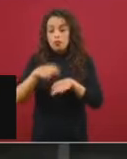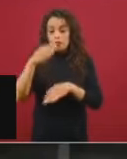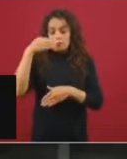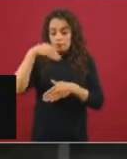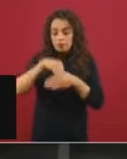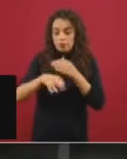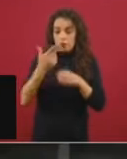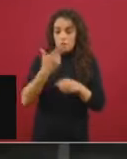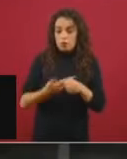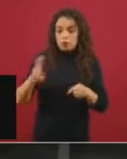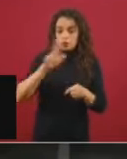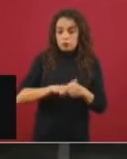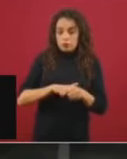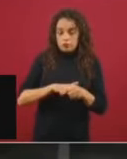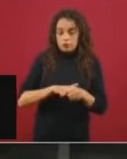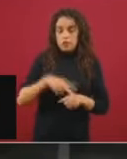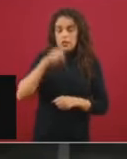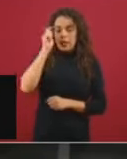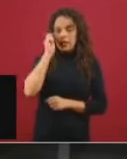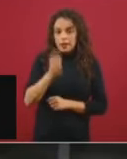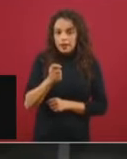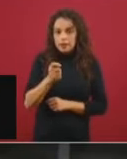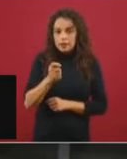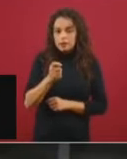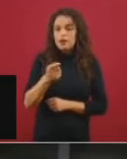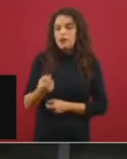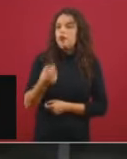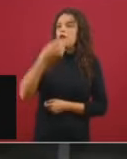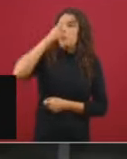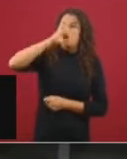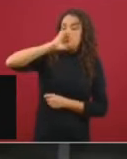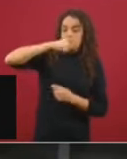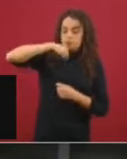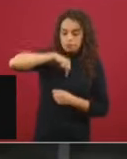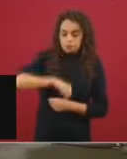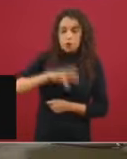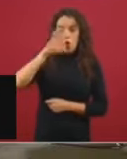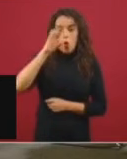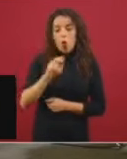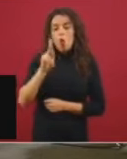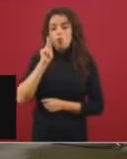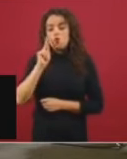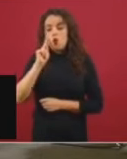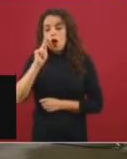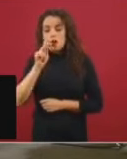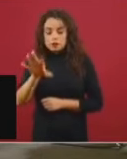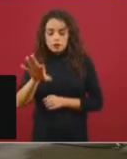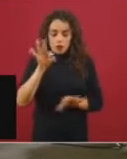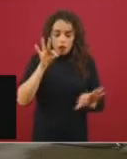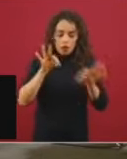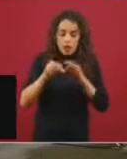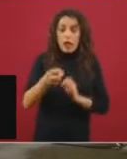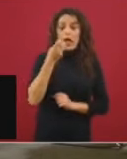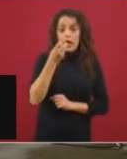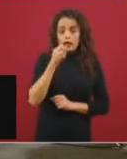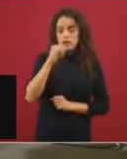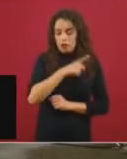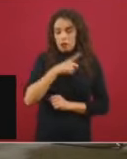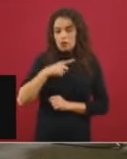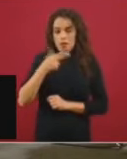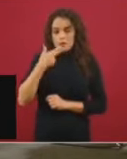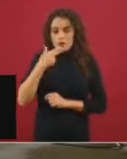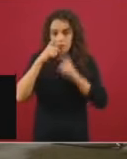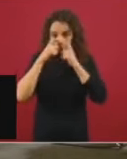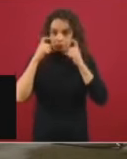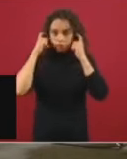aerosoles, como la intubación endotraqueal o las tomas de muestras. El cubrebocas en general, como